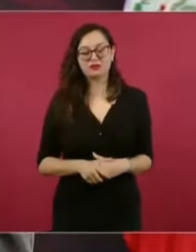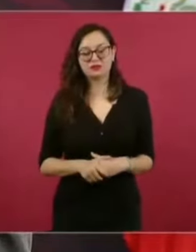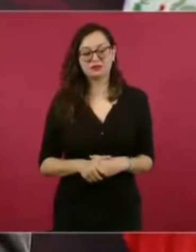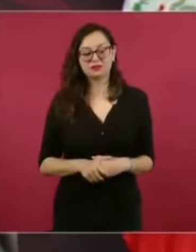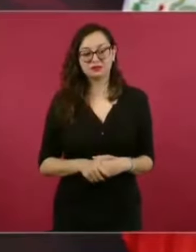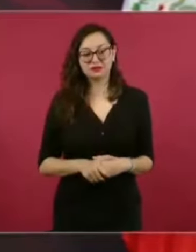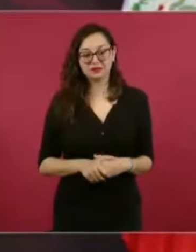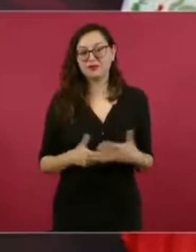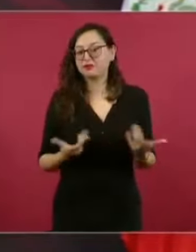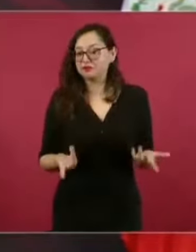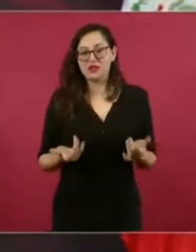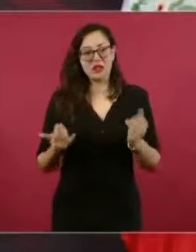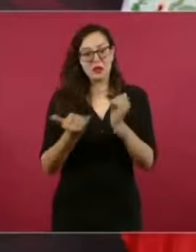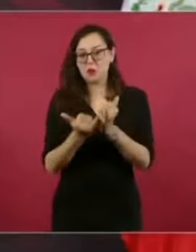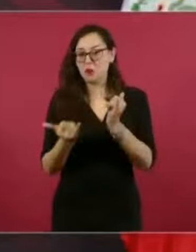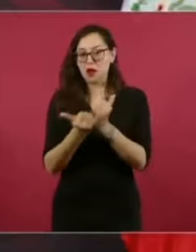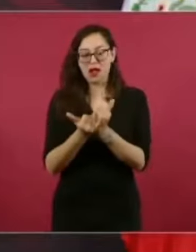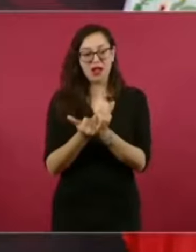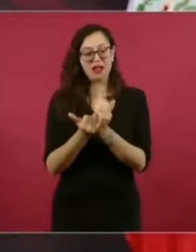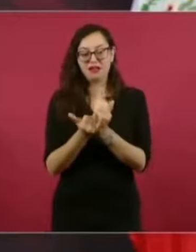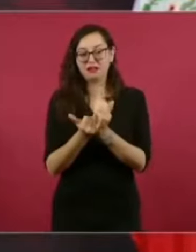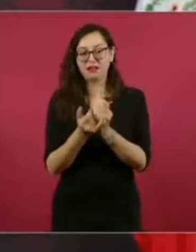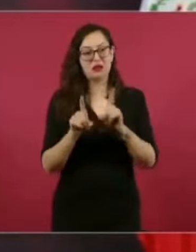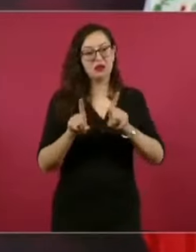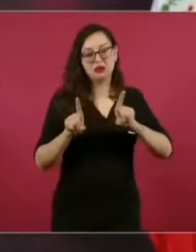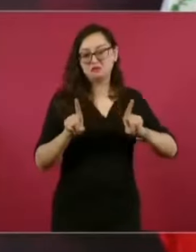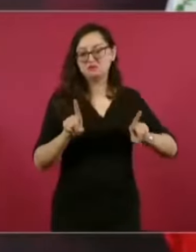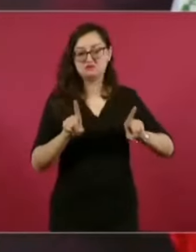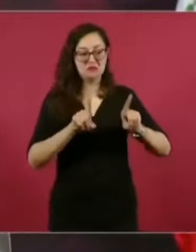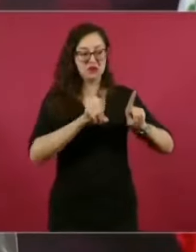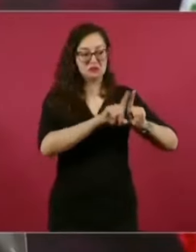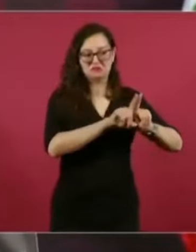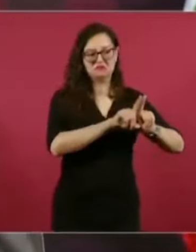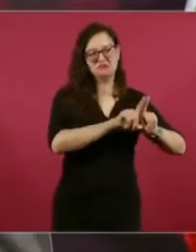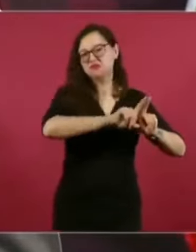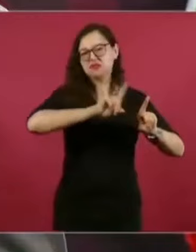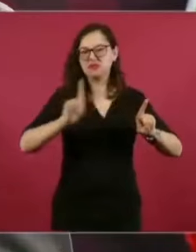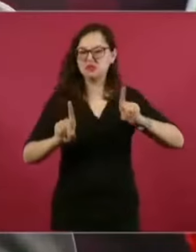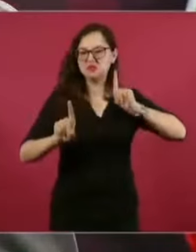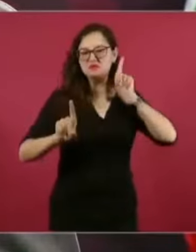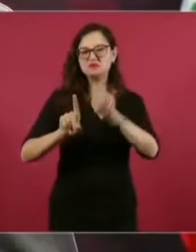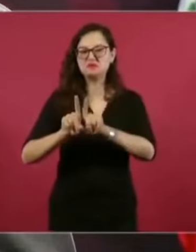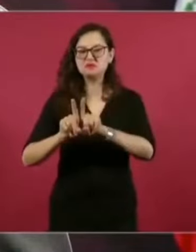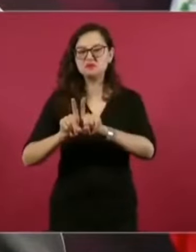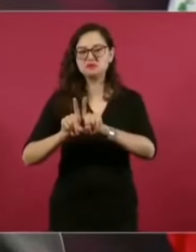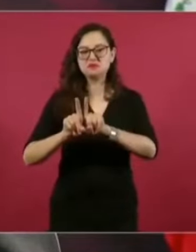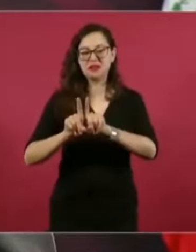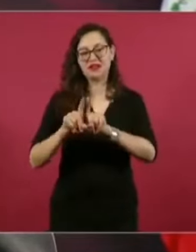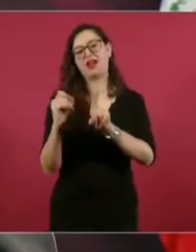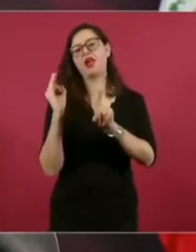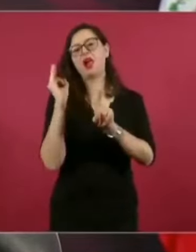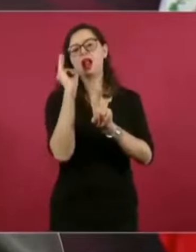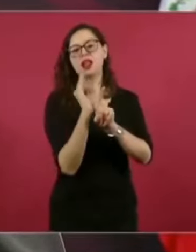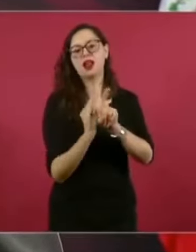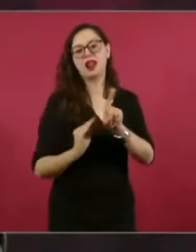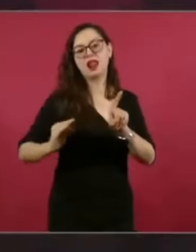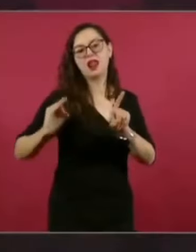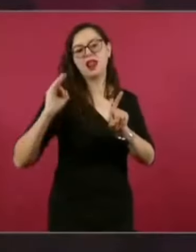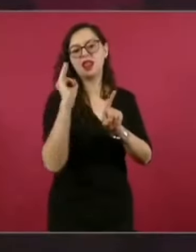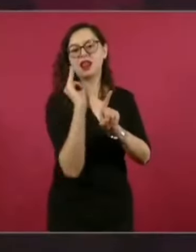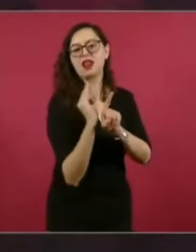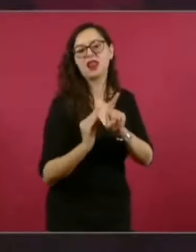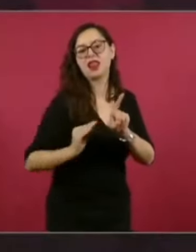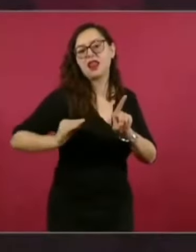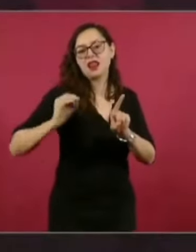Y también tenía un trato especial. sé si se acuerdan